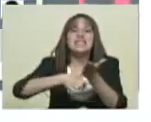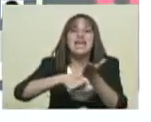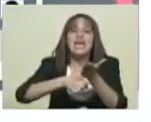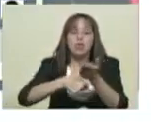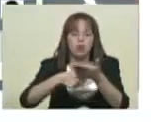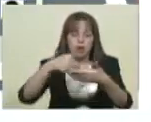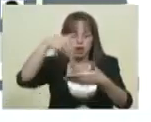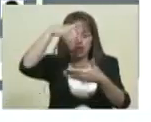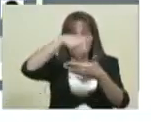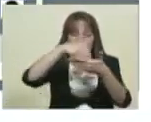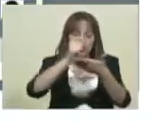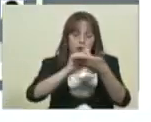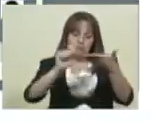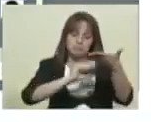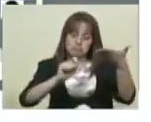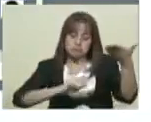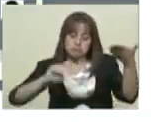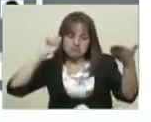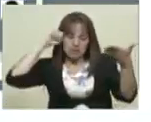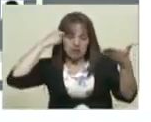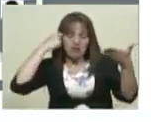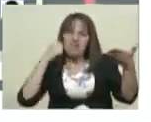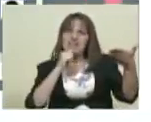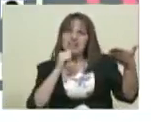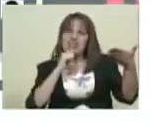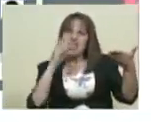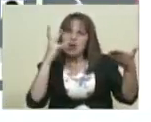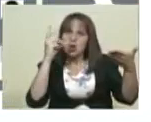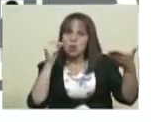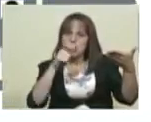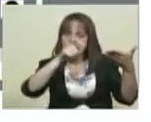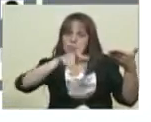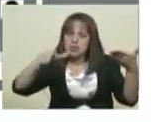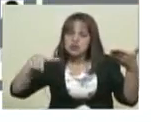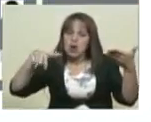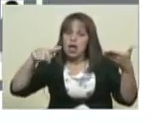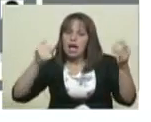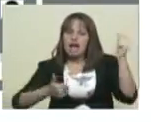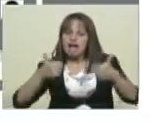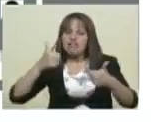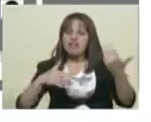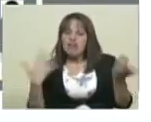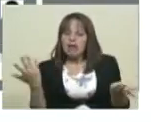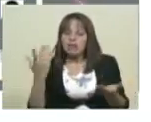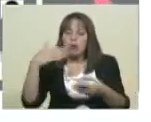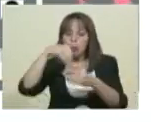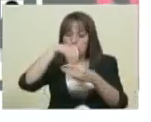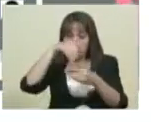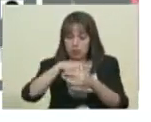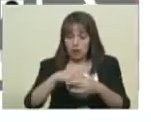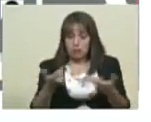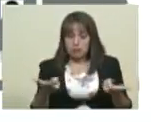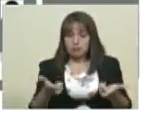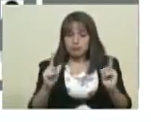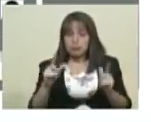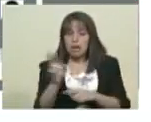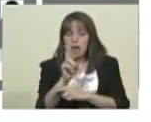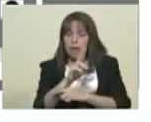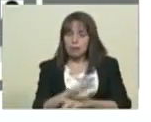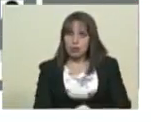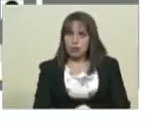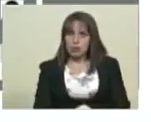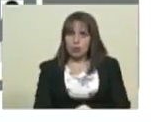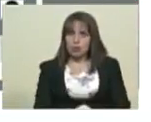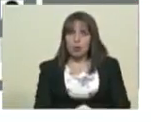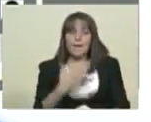chuleta, puede llevarse su recordatorio, cuáles son los números por los cuales quiere votar y con eso agiliza. Pero el único